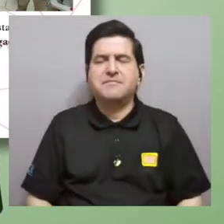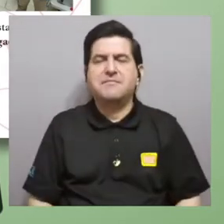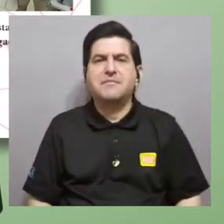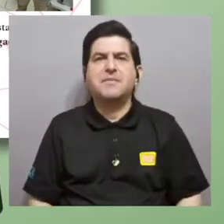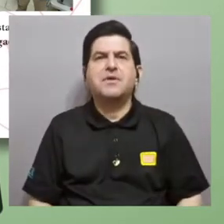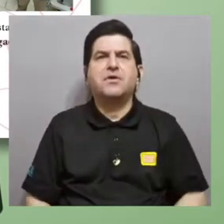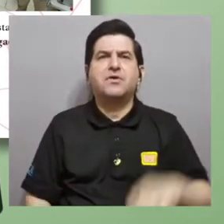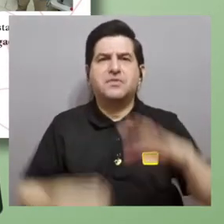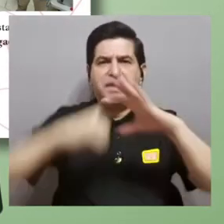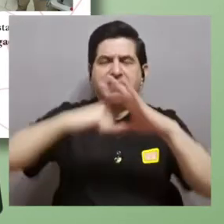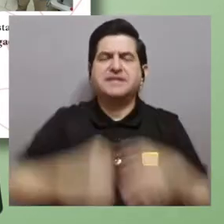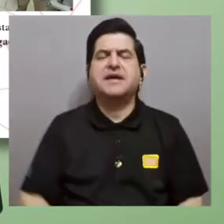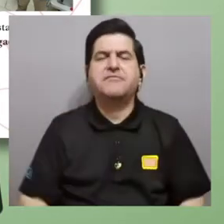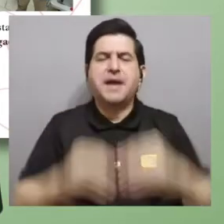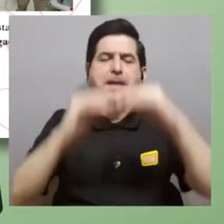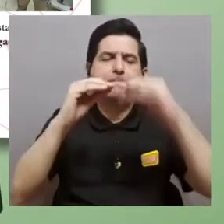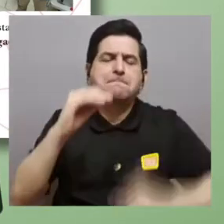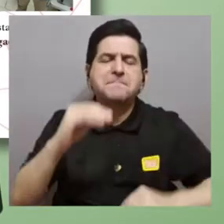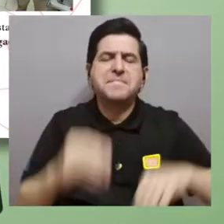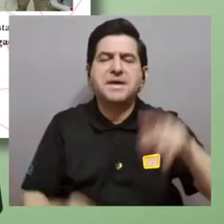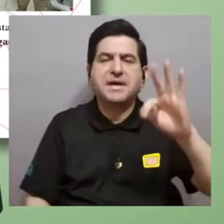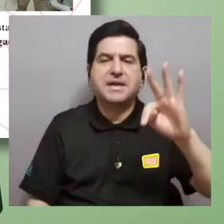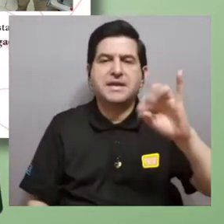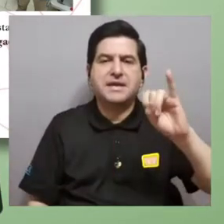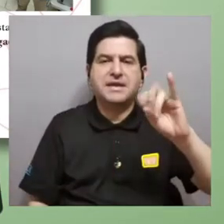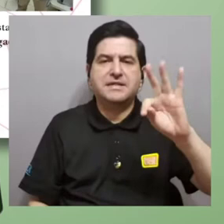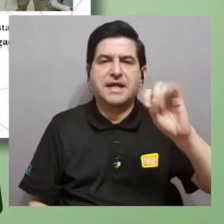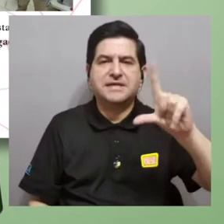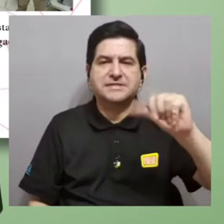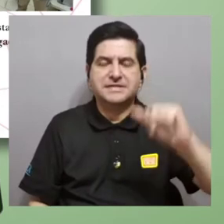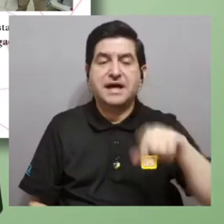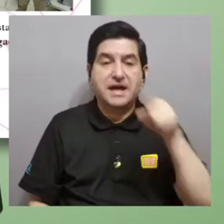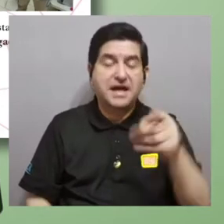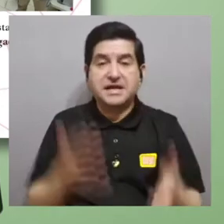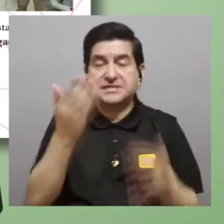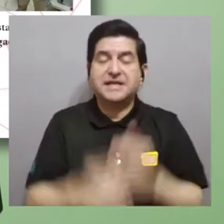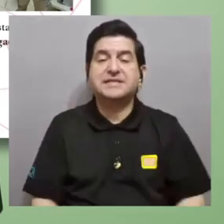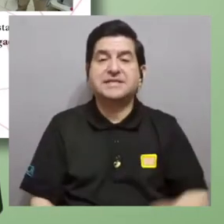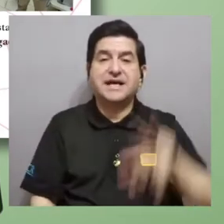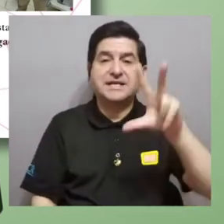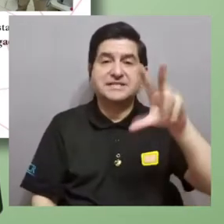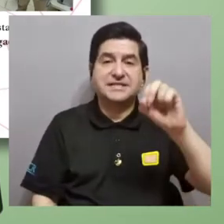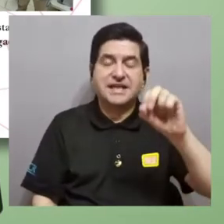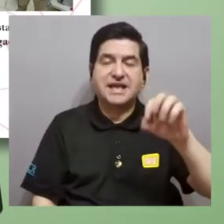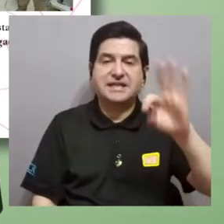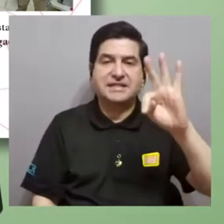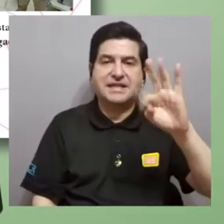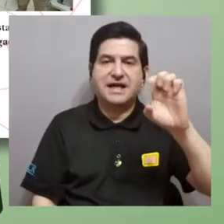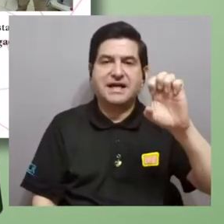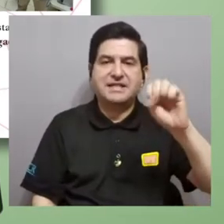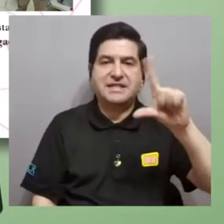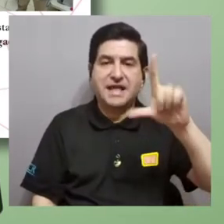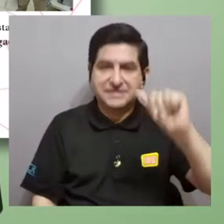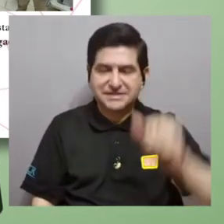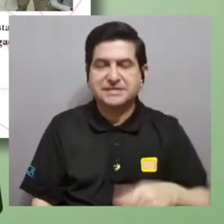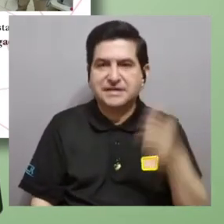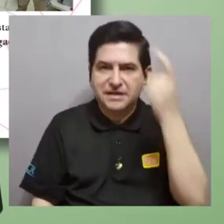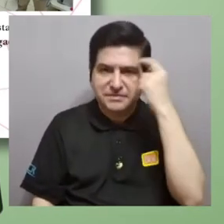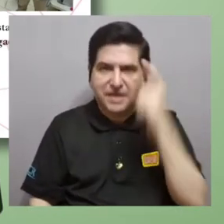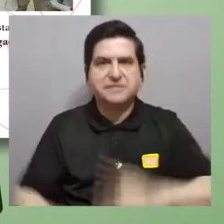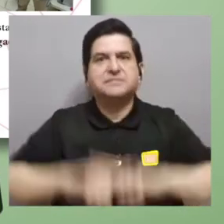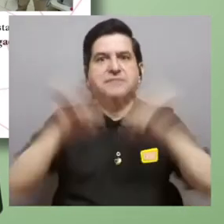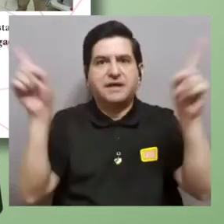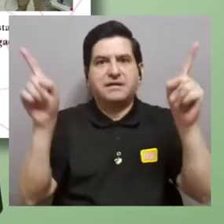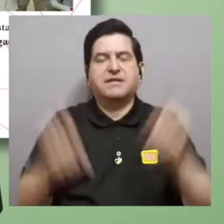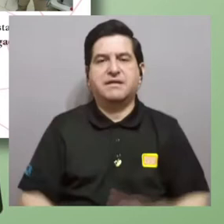orden de los militeslas. Esta máquina probablemente llegará a los 30 teslas. O sea, imagínense ustedes